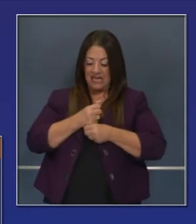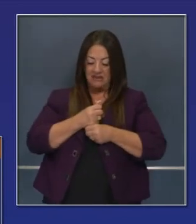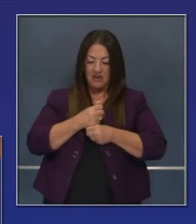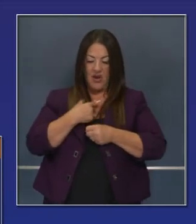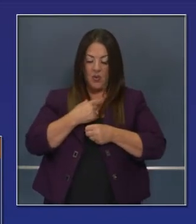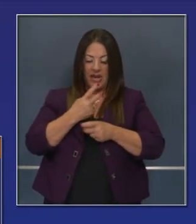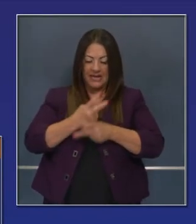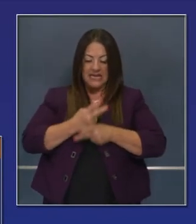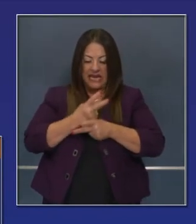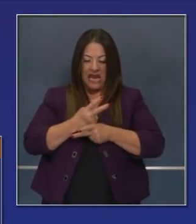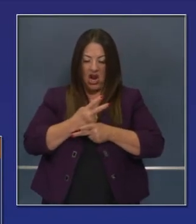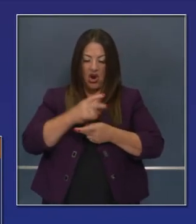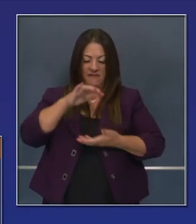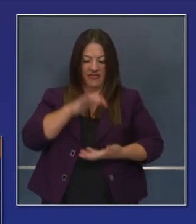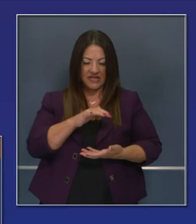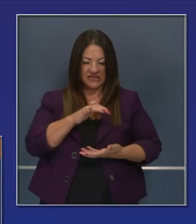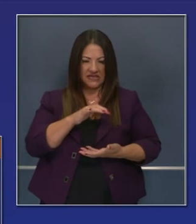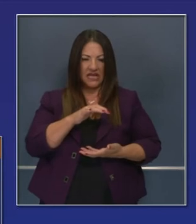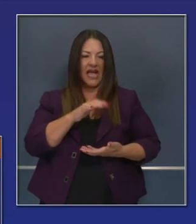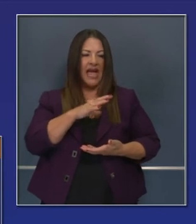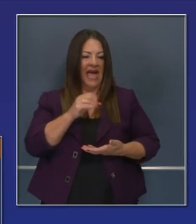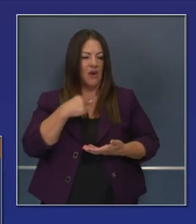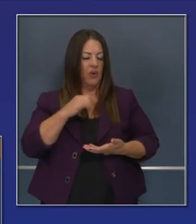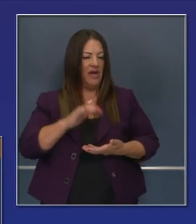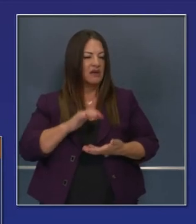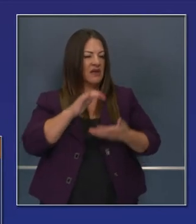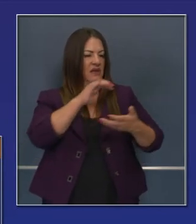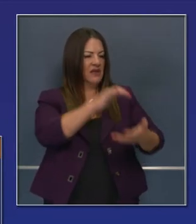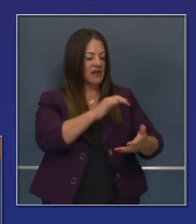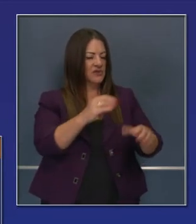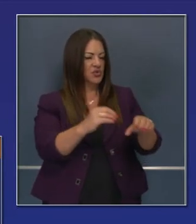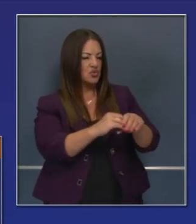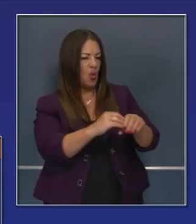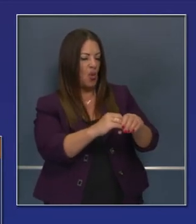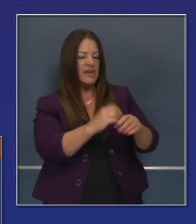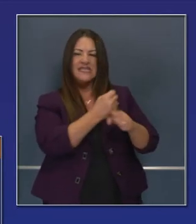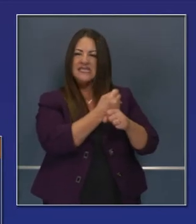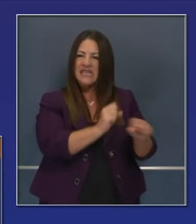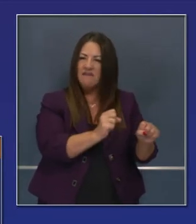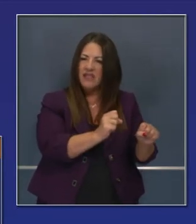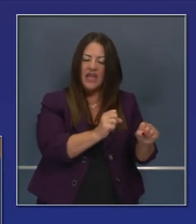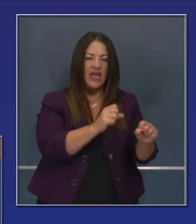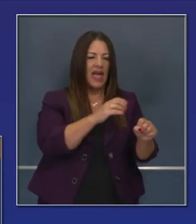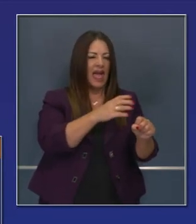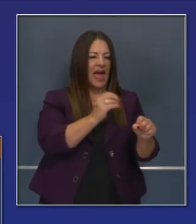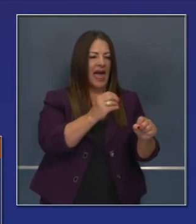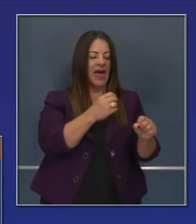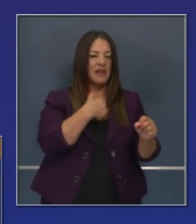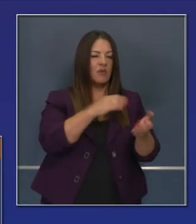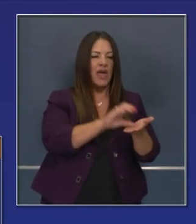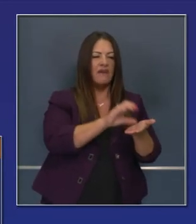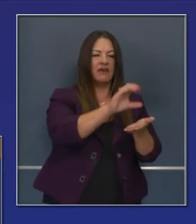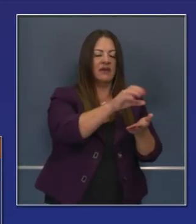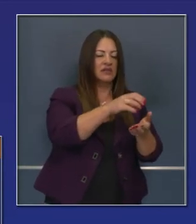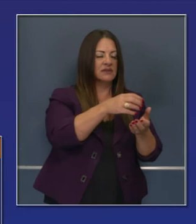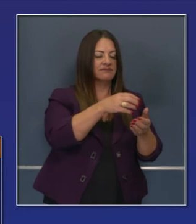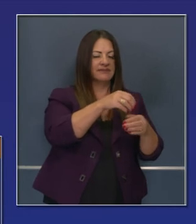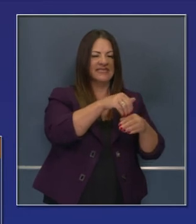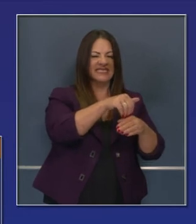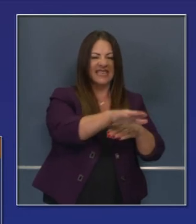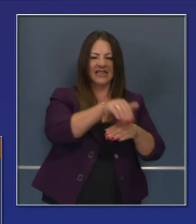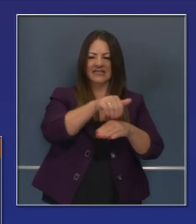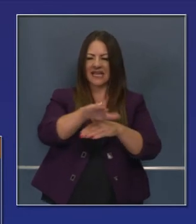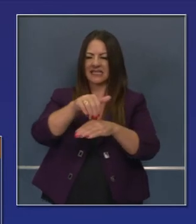distribuidas sin peligro, que sean almacenadas con seguridad. Y